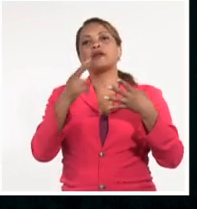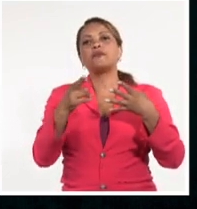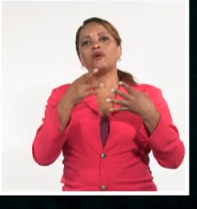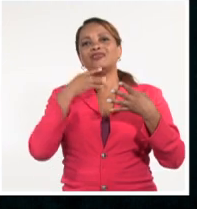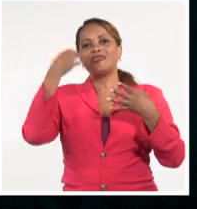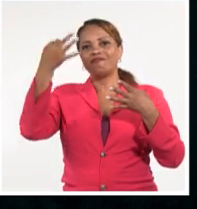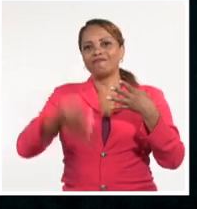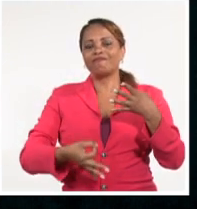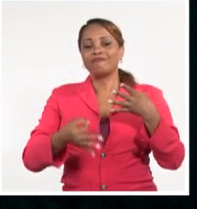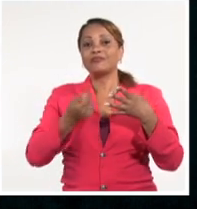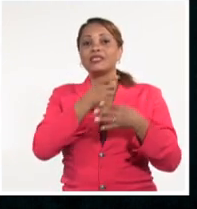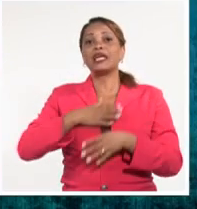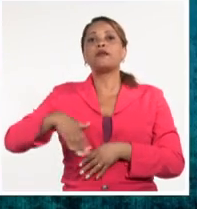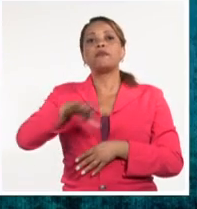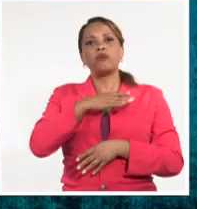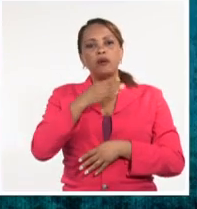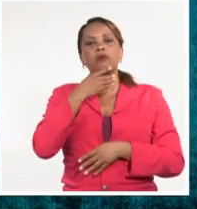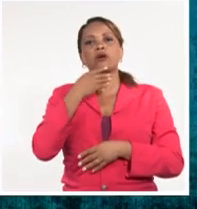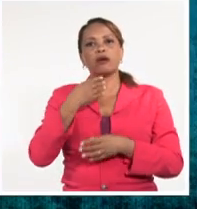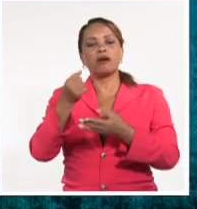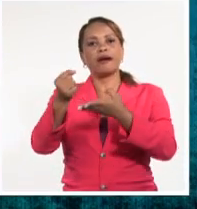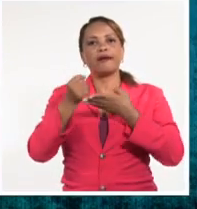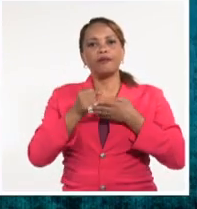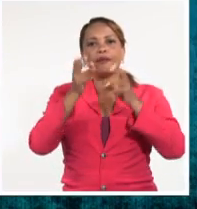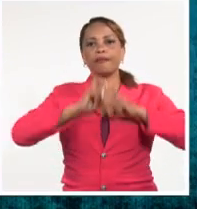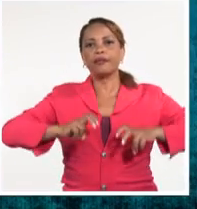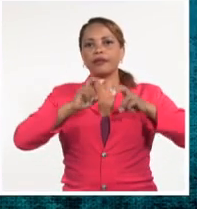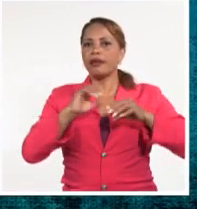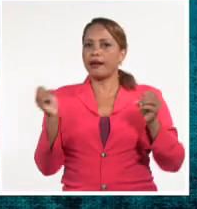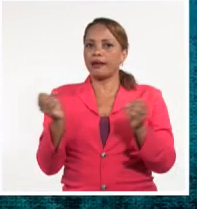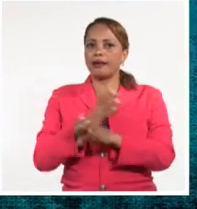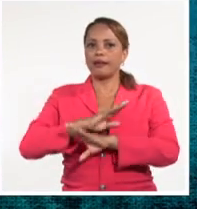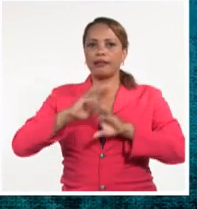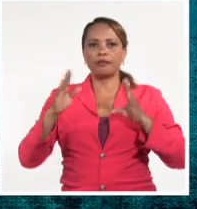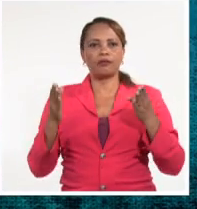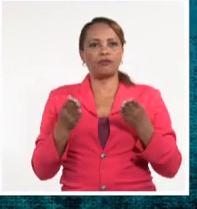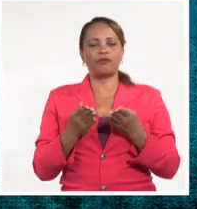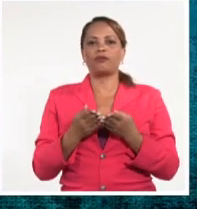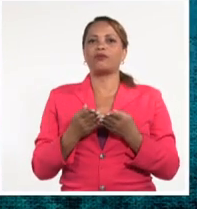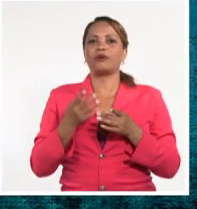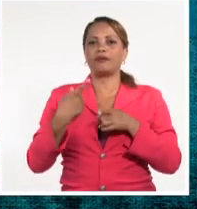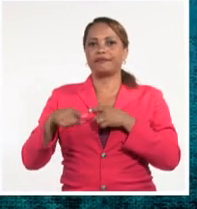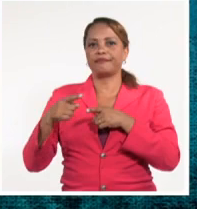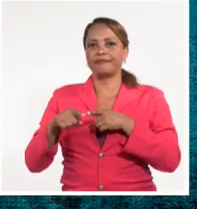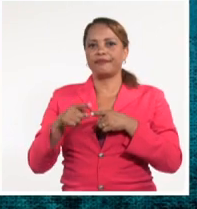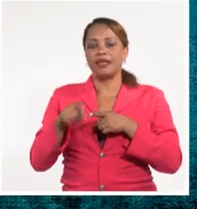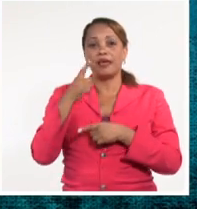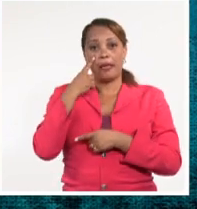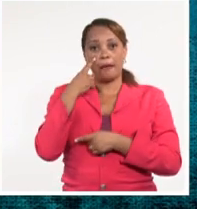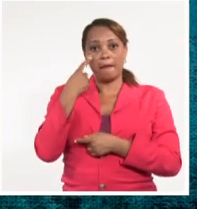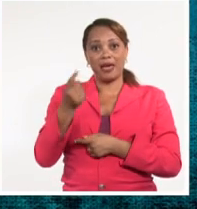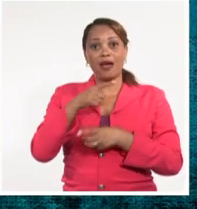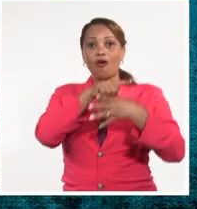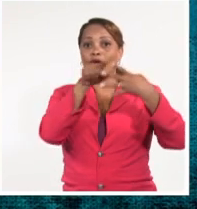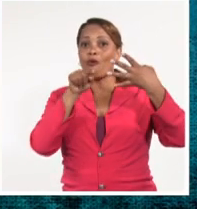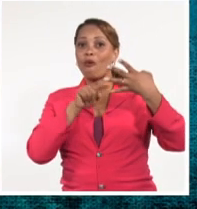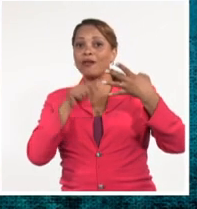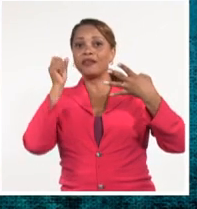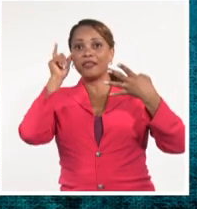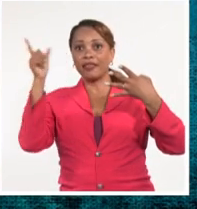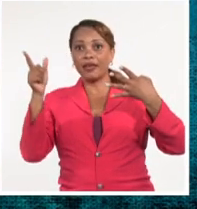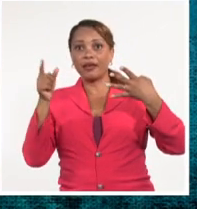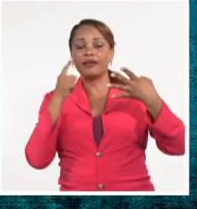una respuesta popular que permite la investigación y el esclarecimiento de la mayoría de los hechos. Vean ustedes, cuatro ideas, las repito.